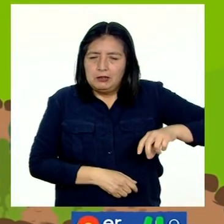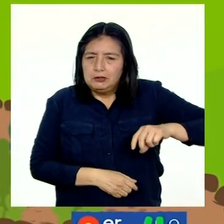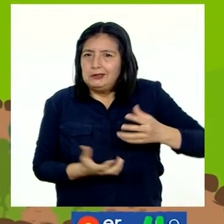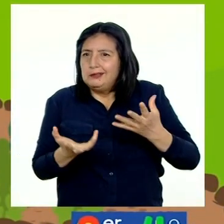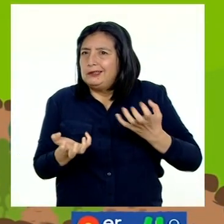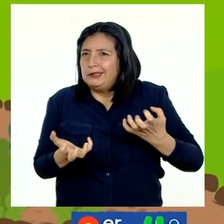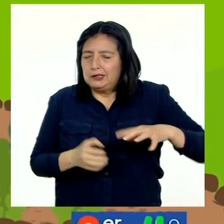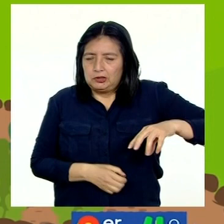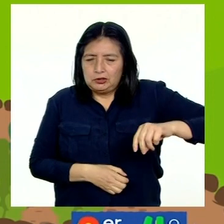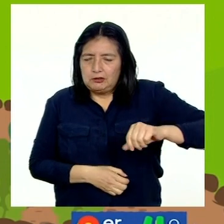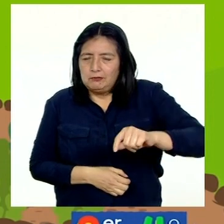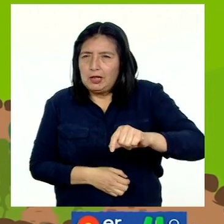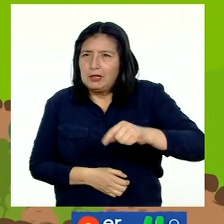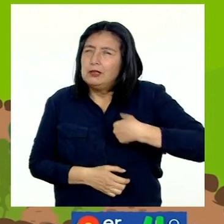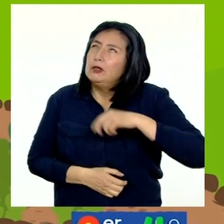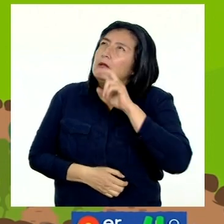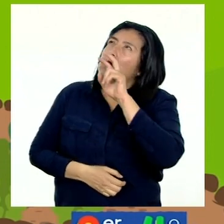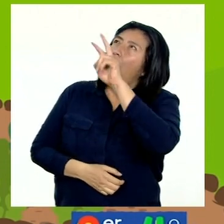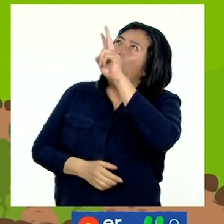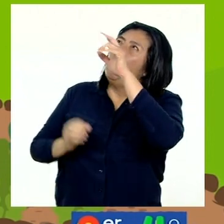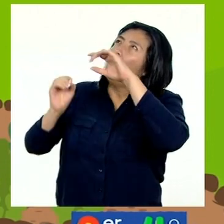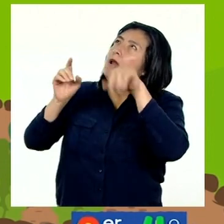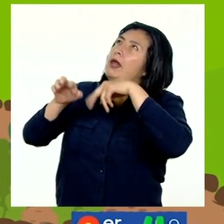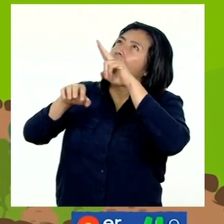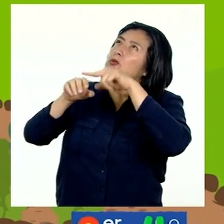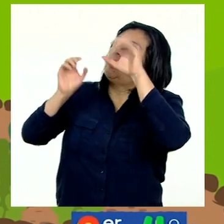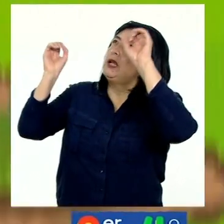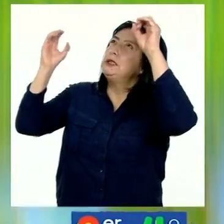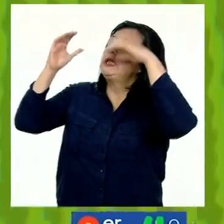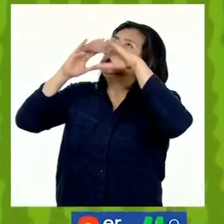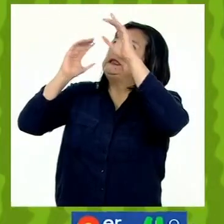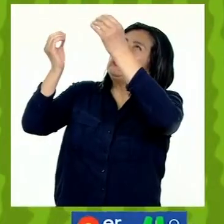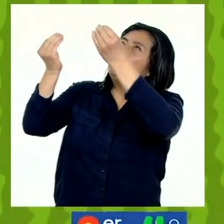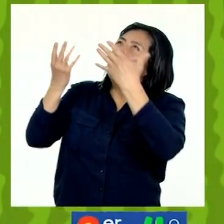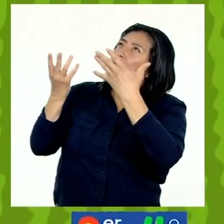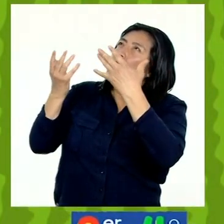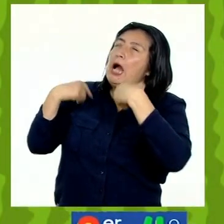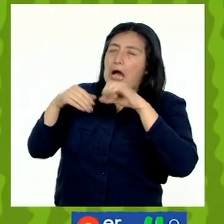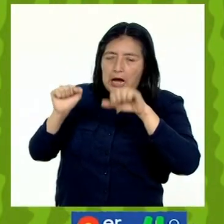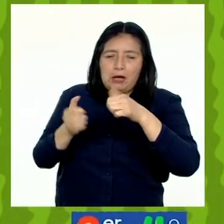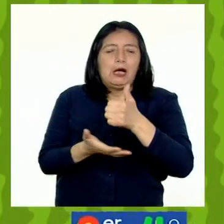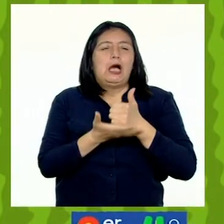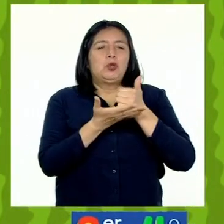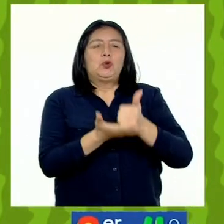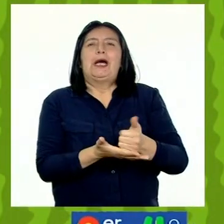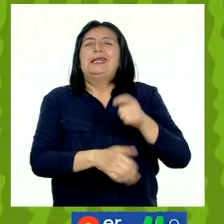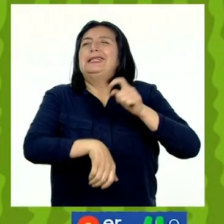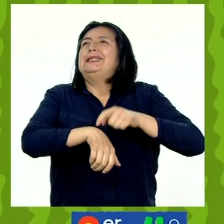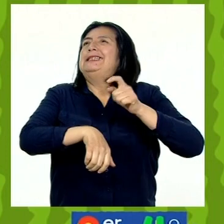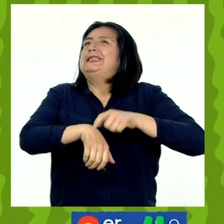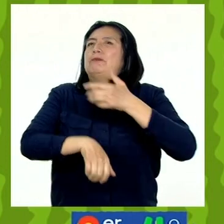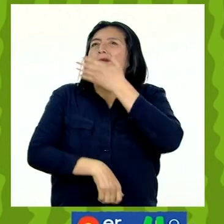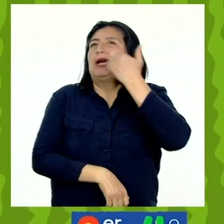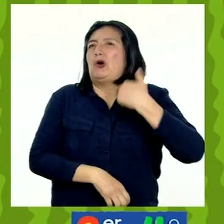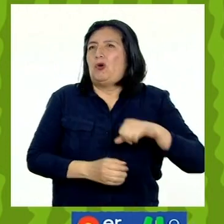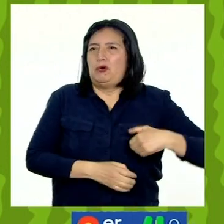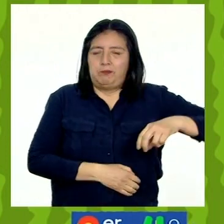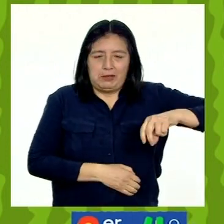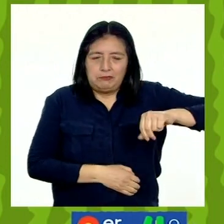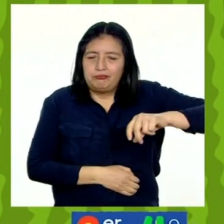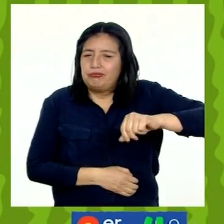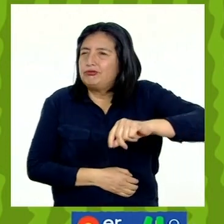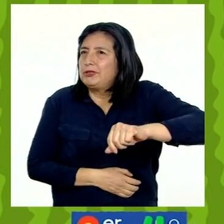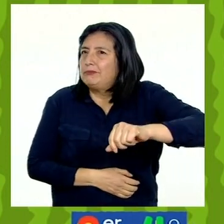sembrar, los signos o señales que brinda la naturaleza nos pueden ayudar a saber qué época es mejor para cada